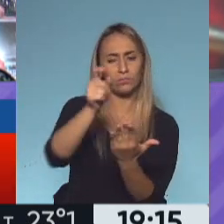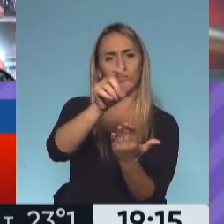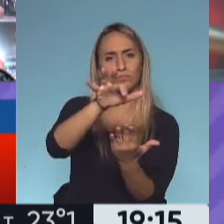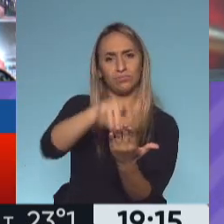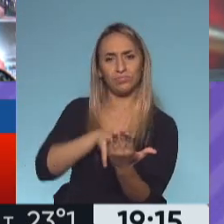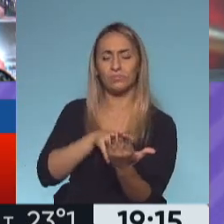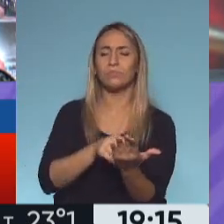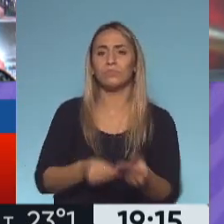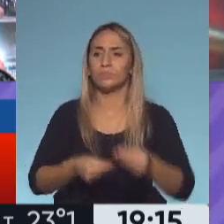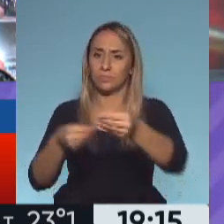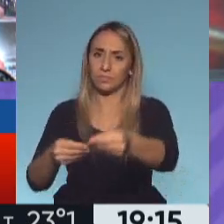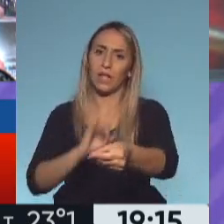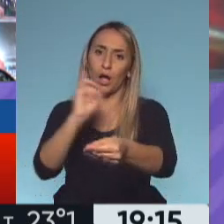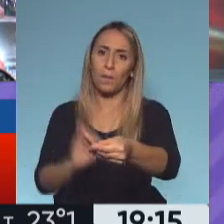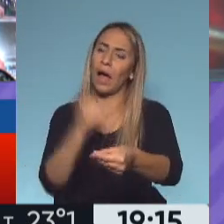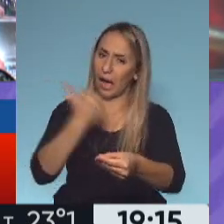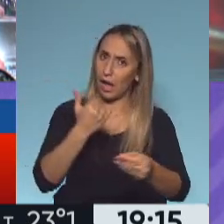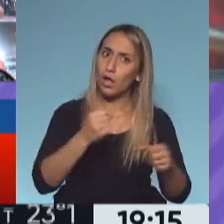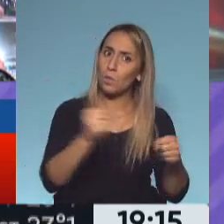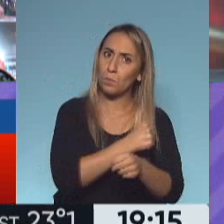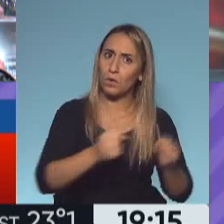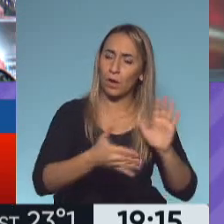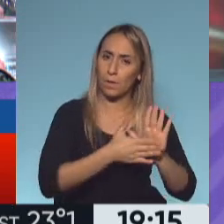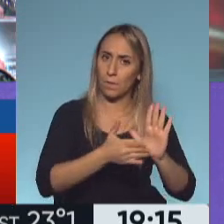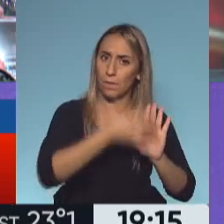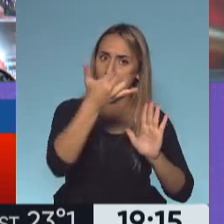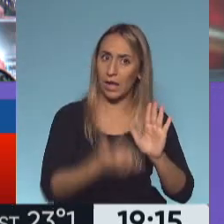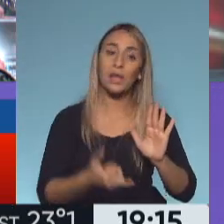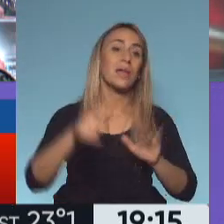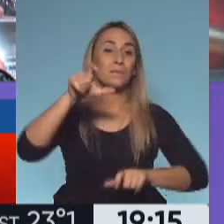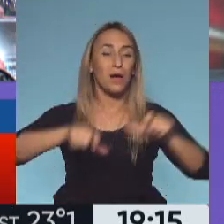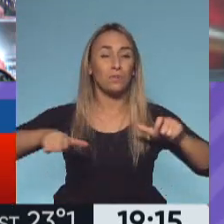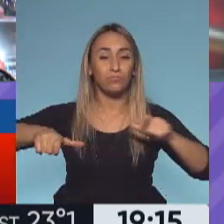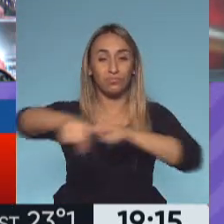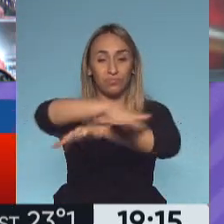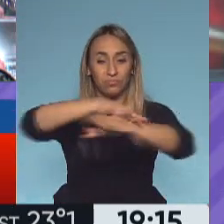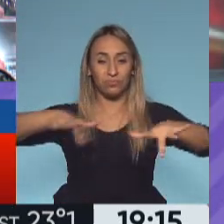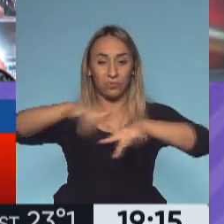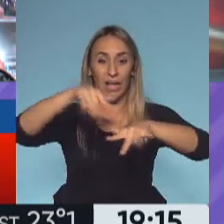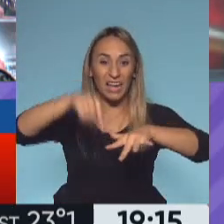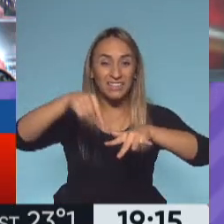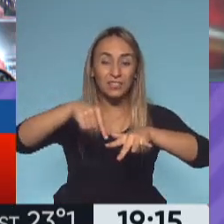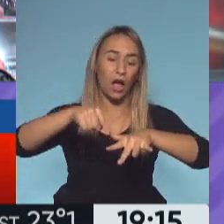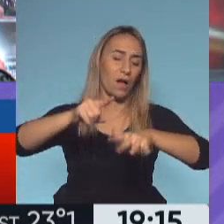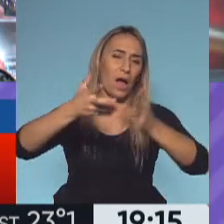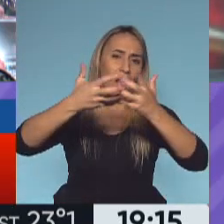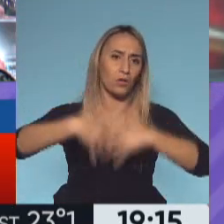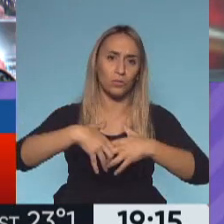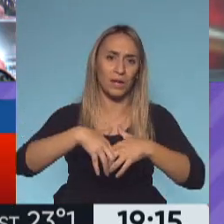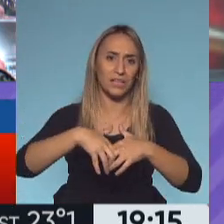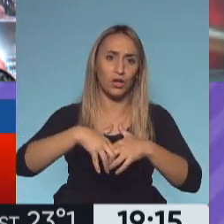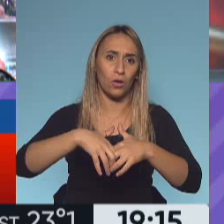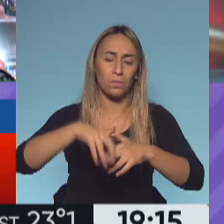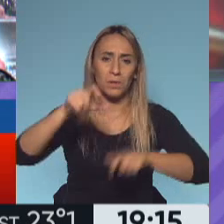científicas que demuestran que la mayor circulación de personas incrementa exponencialmente el